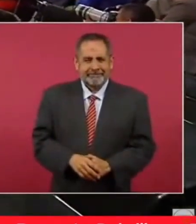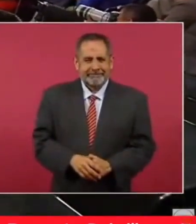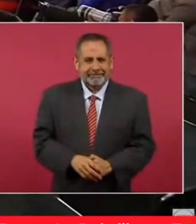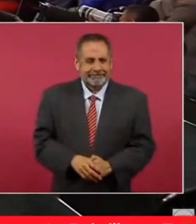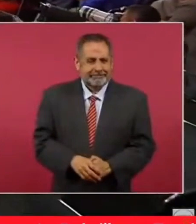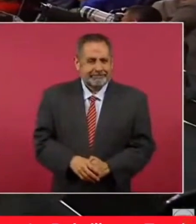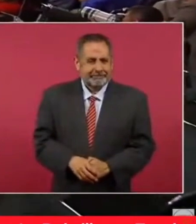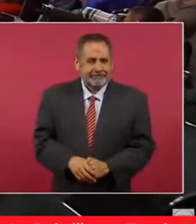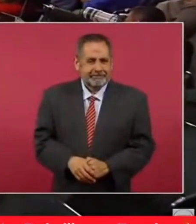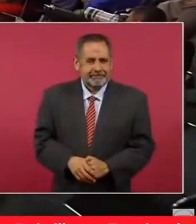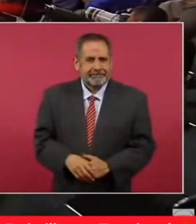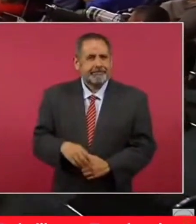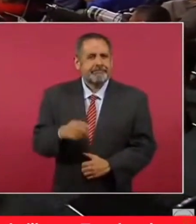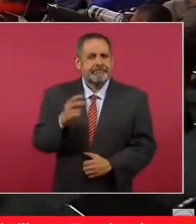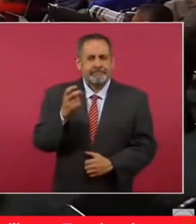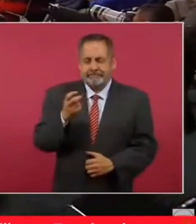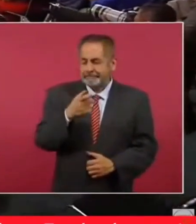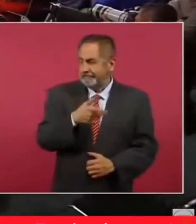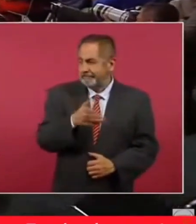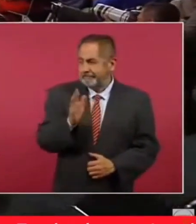Bueno, pero esa es una.